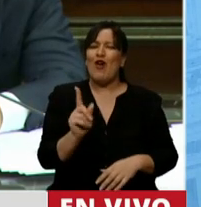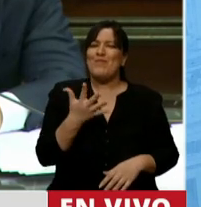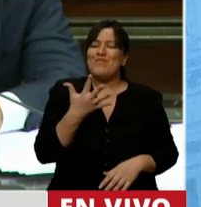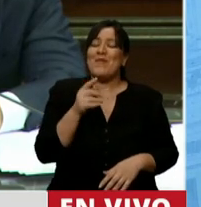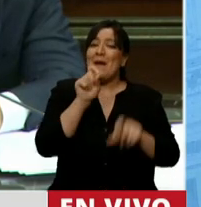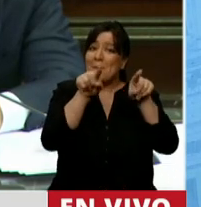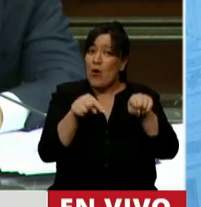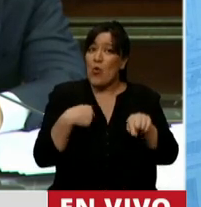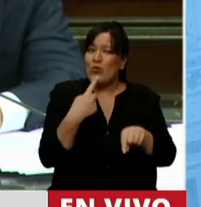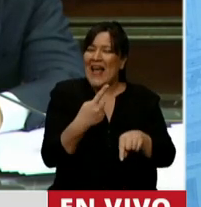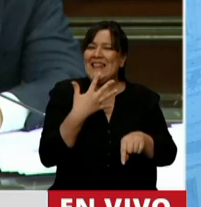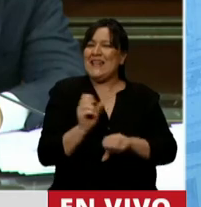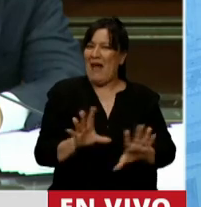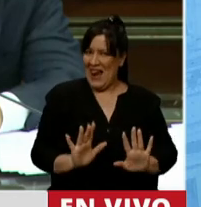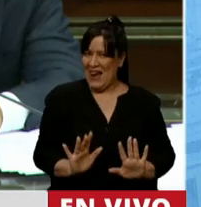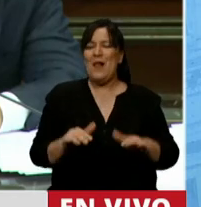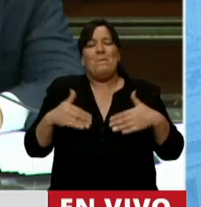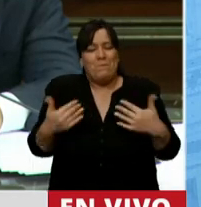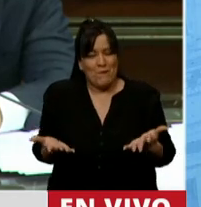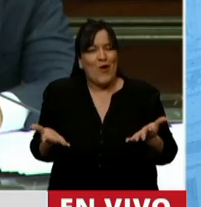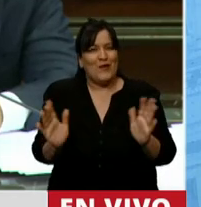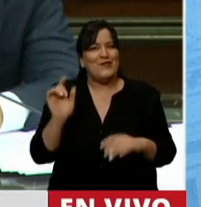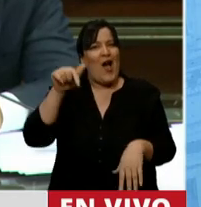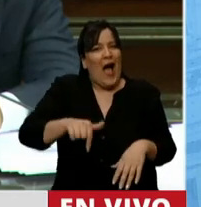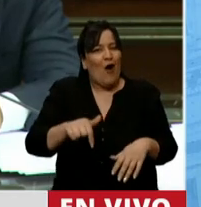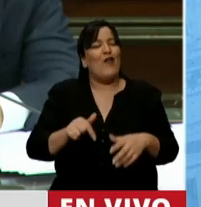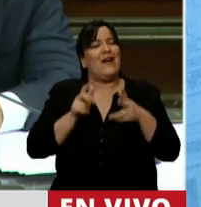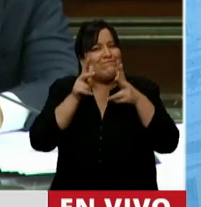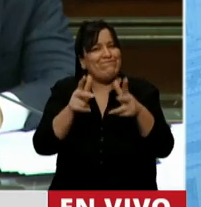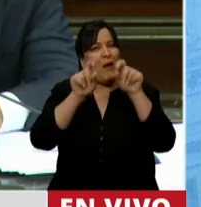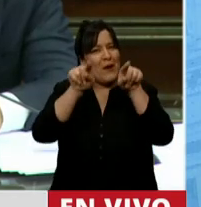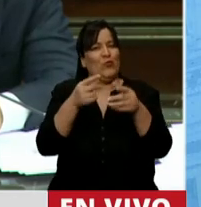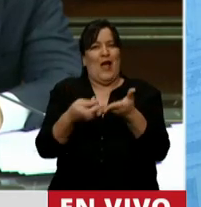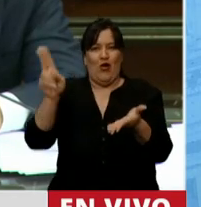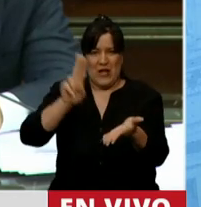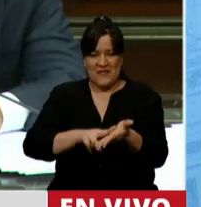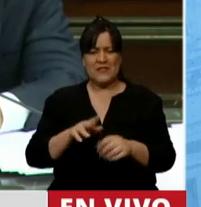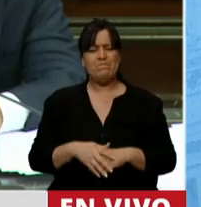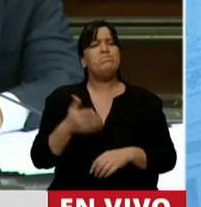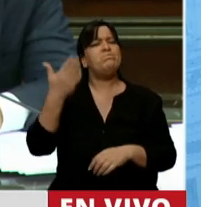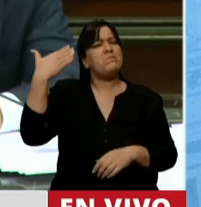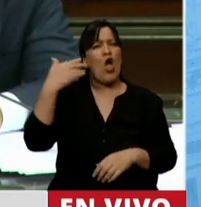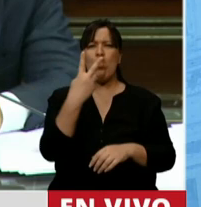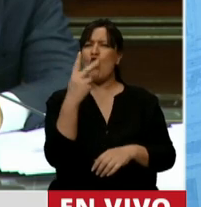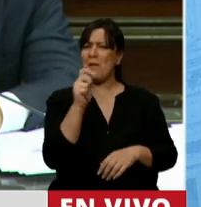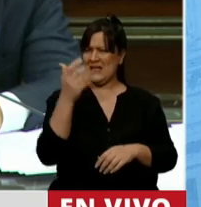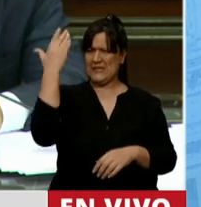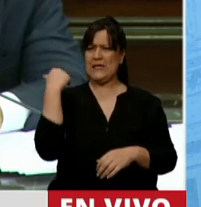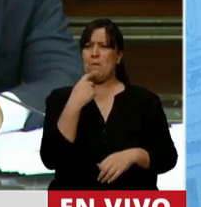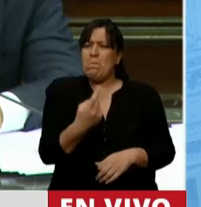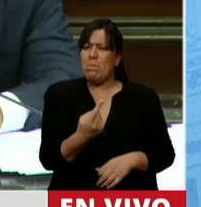de mi pregunta, la razón por la cual voy a reiterarla. Pregunté yo hace dos meses